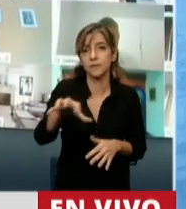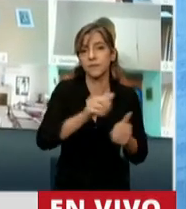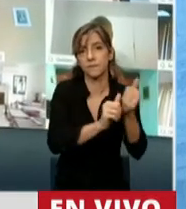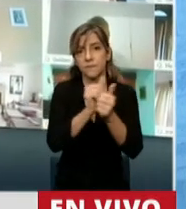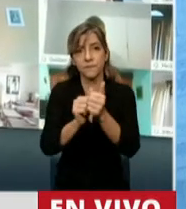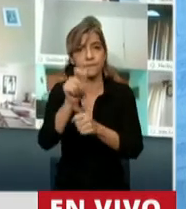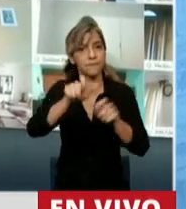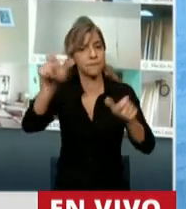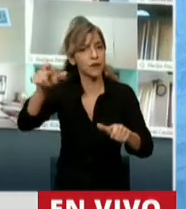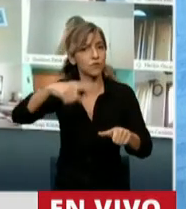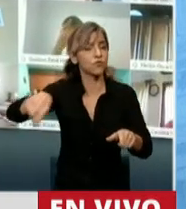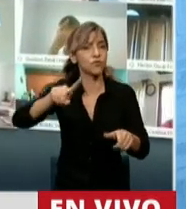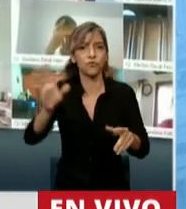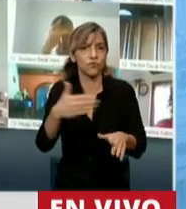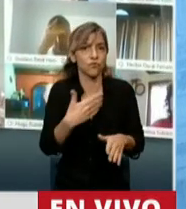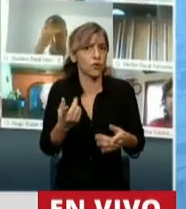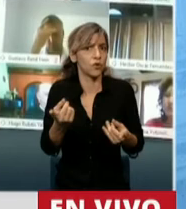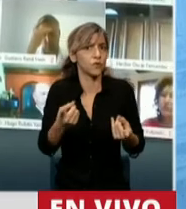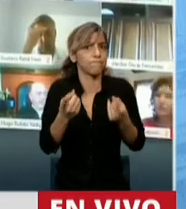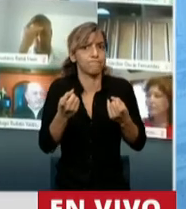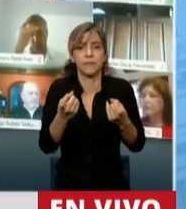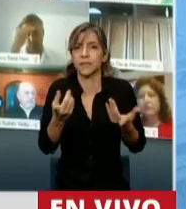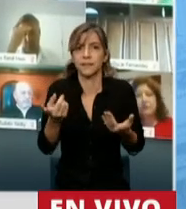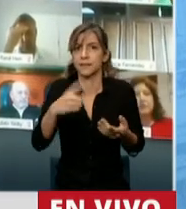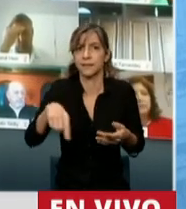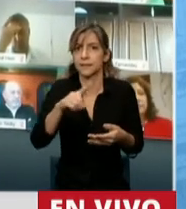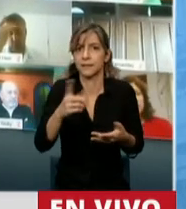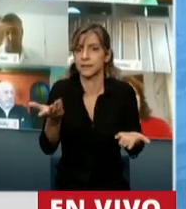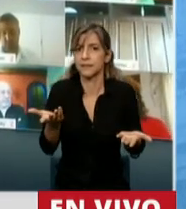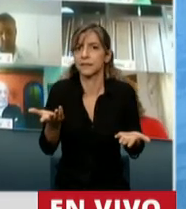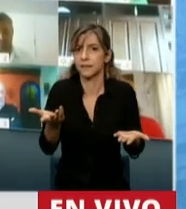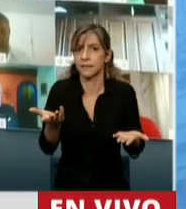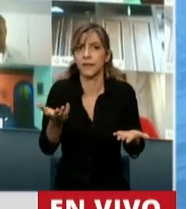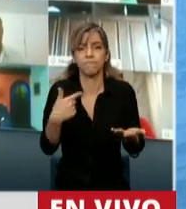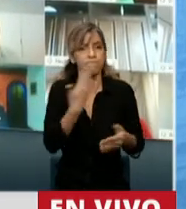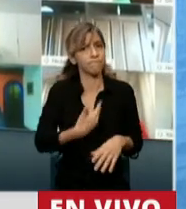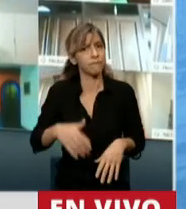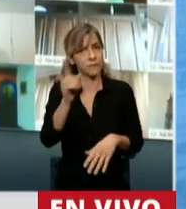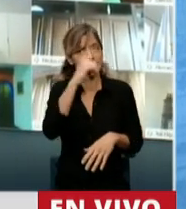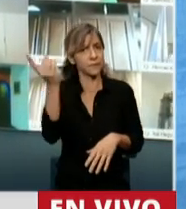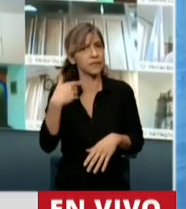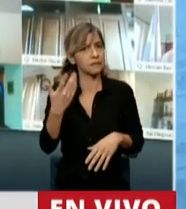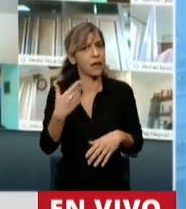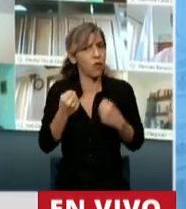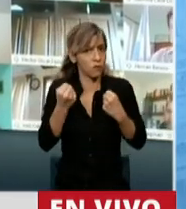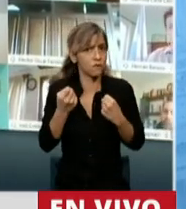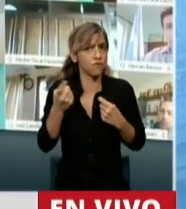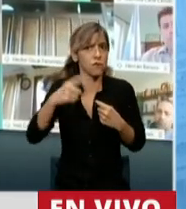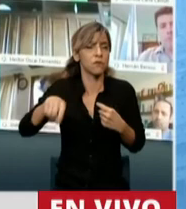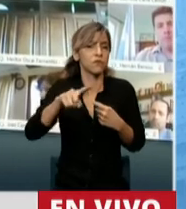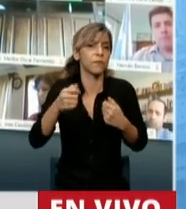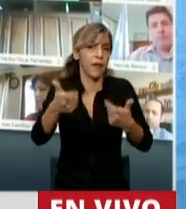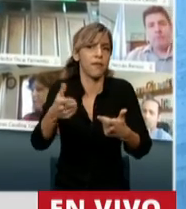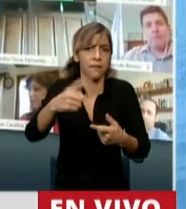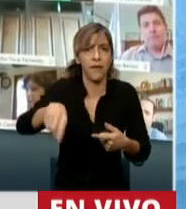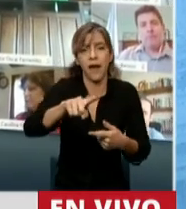física requiere, y el enorme esfuerzo fiscal que va a hacer el Estado Nacional con esta moratoria, requiere que el Congreso